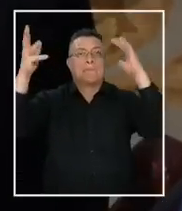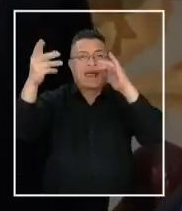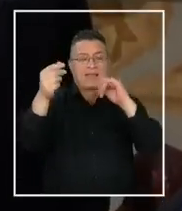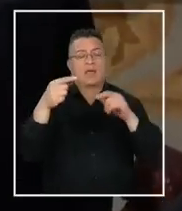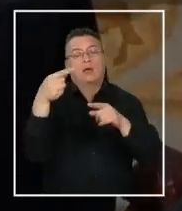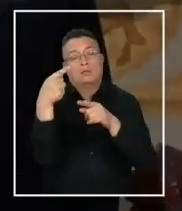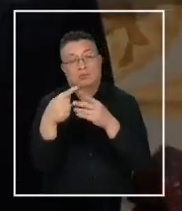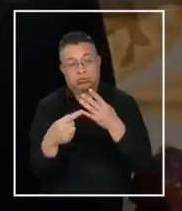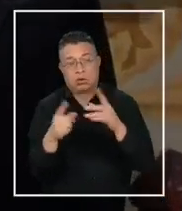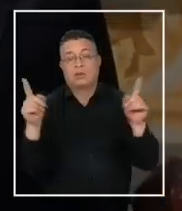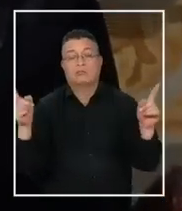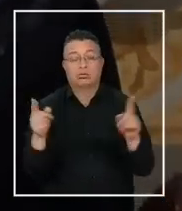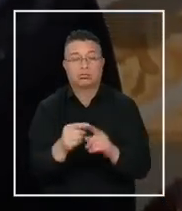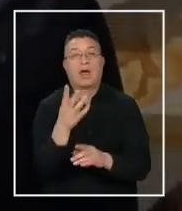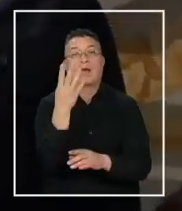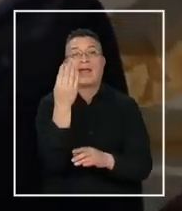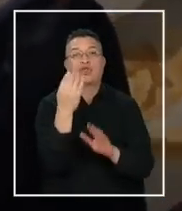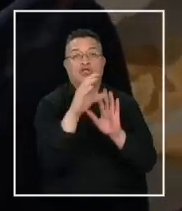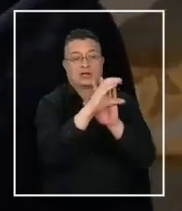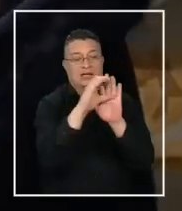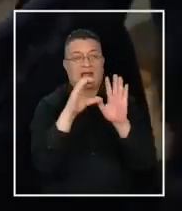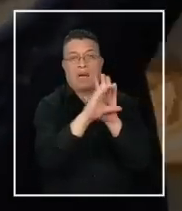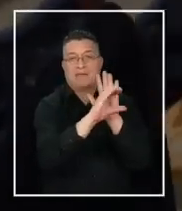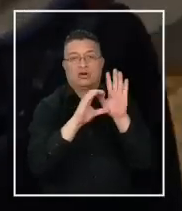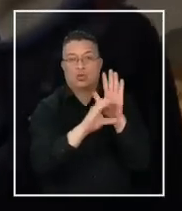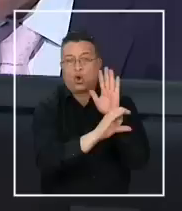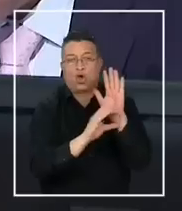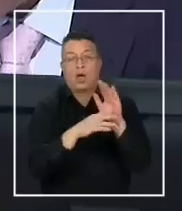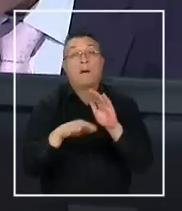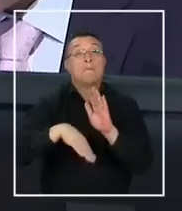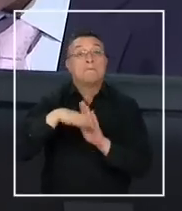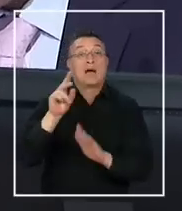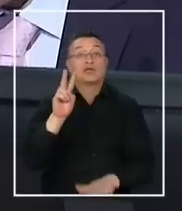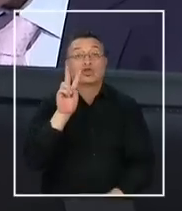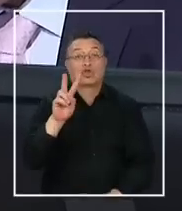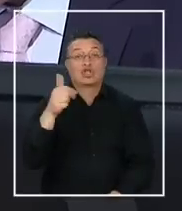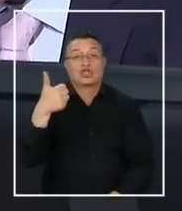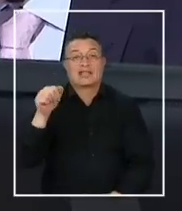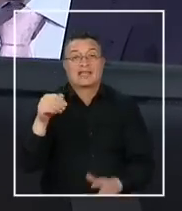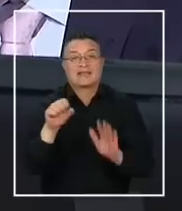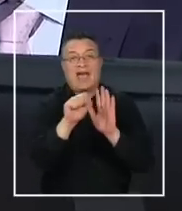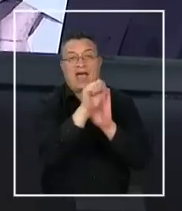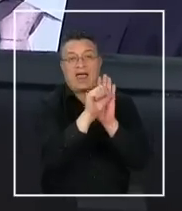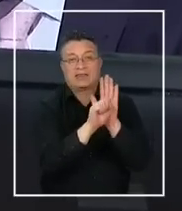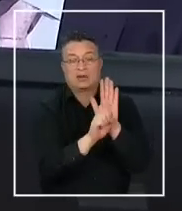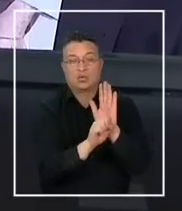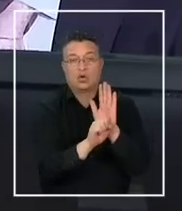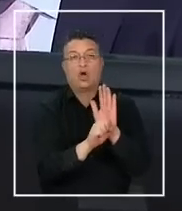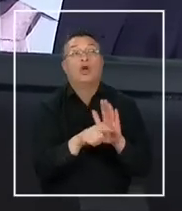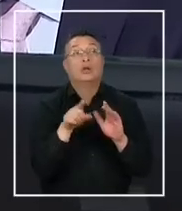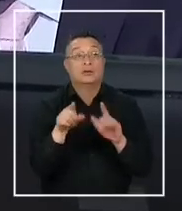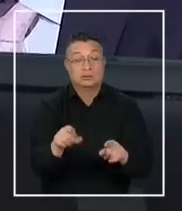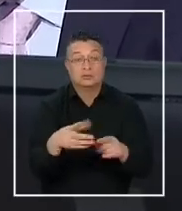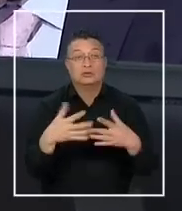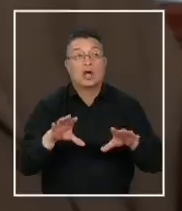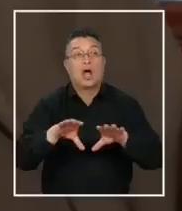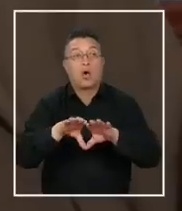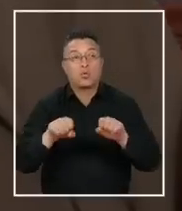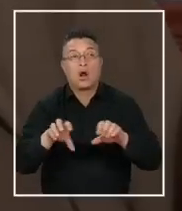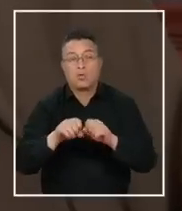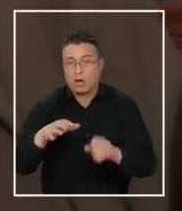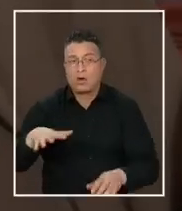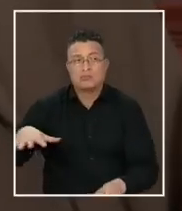Todo eso resumido en 14 capítulos y como les decía, más de 260 artículos. Un trabajo también que tuvo acuerdo